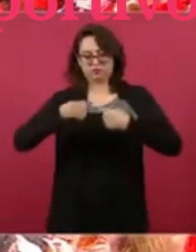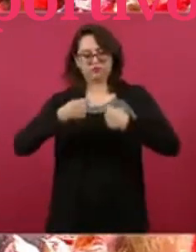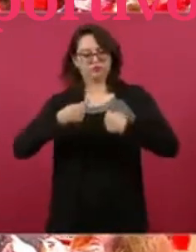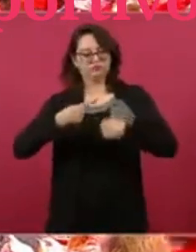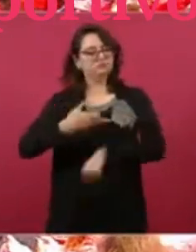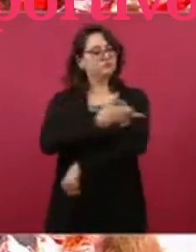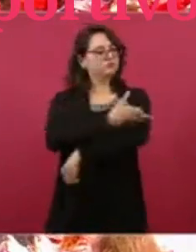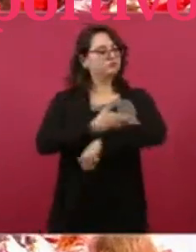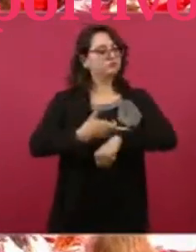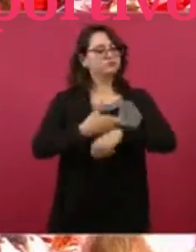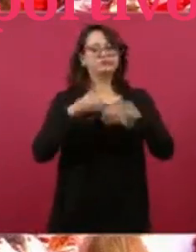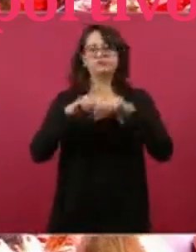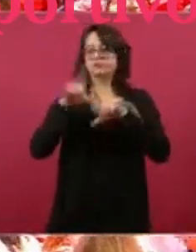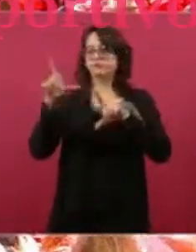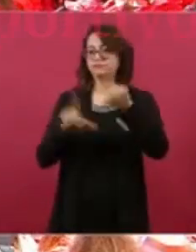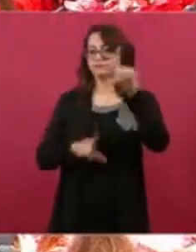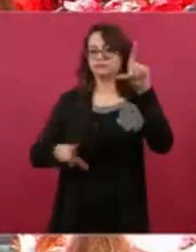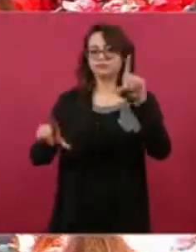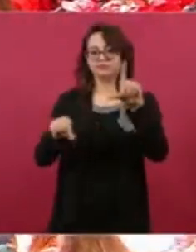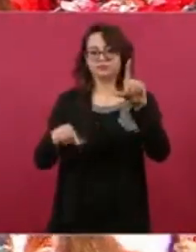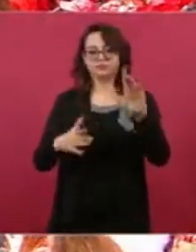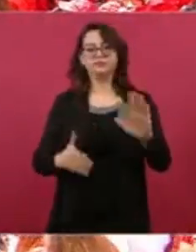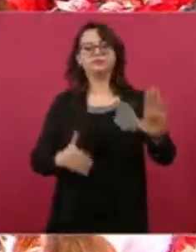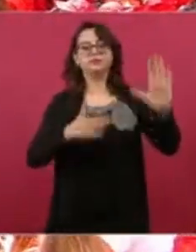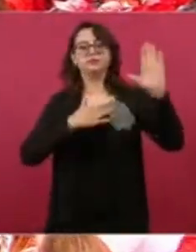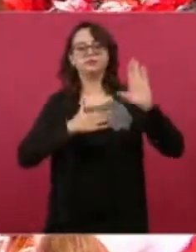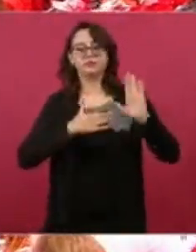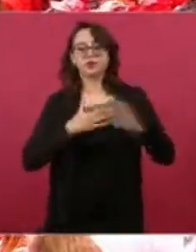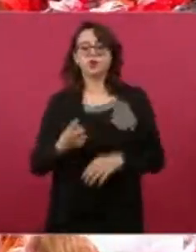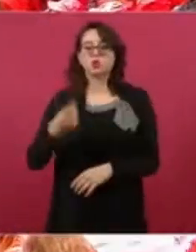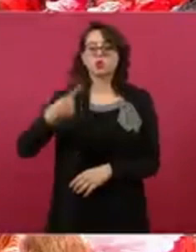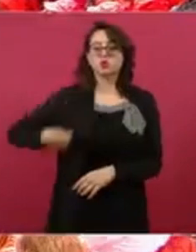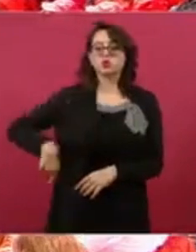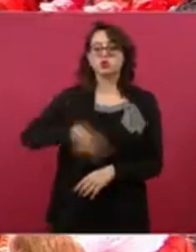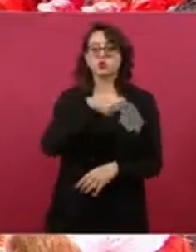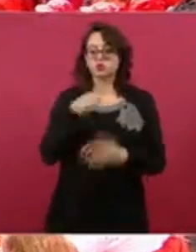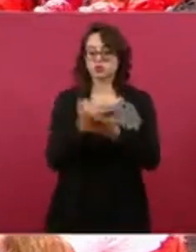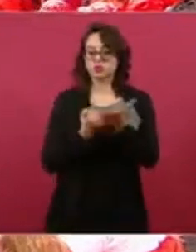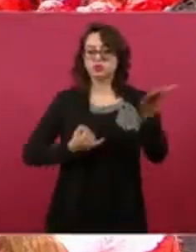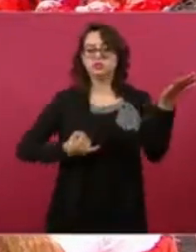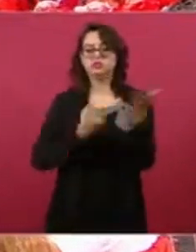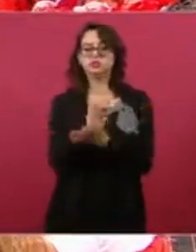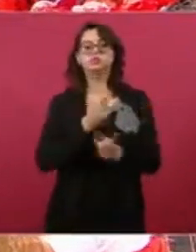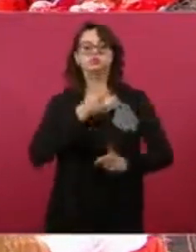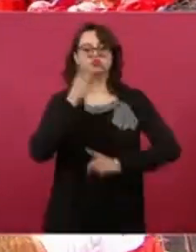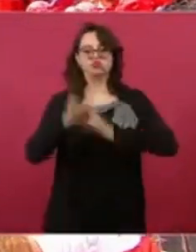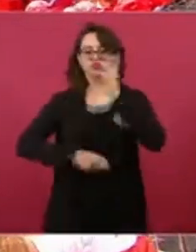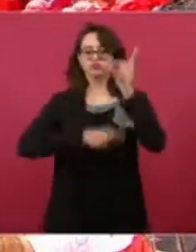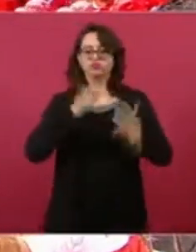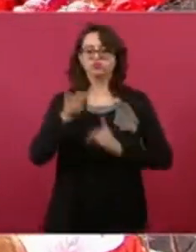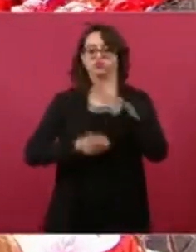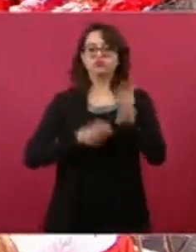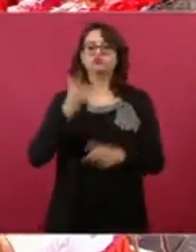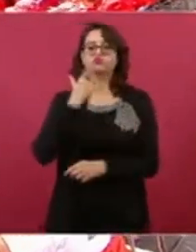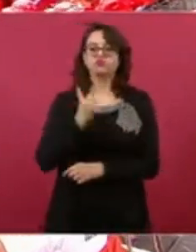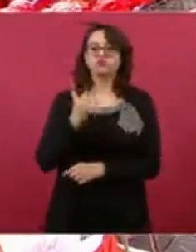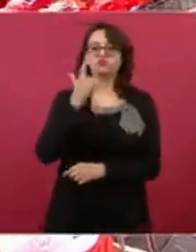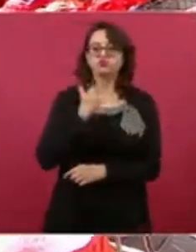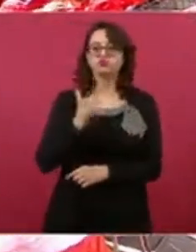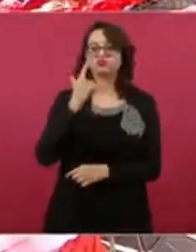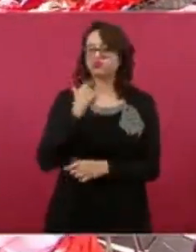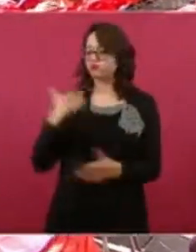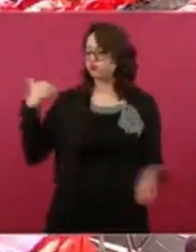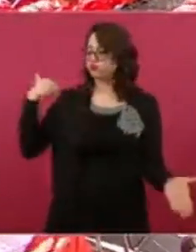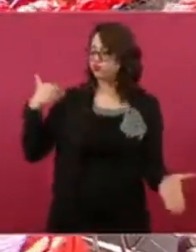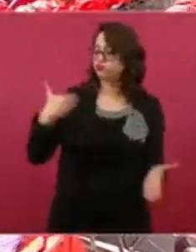Lo que hemos decidido, que el deporte forme parte de nuestras vidas, nos ha transformado, pero el camino no ha sido fácil